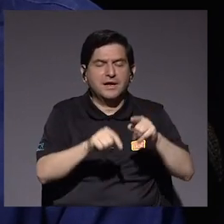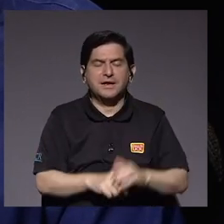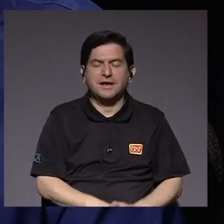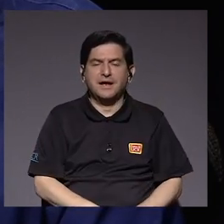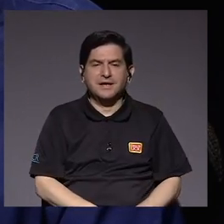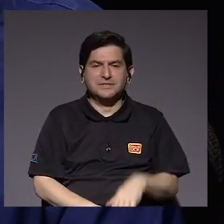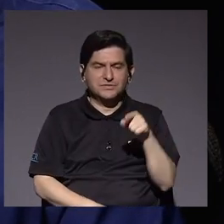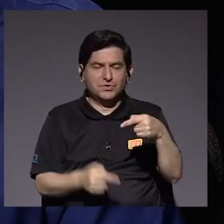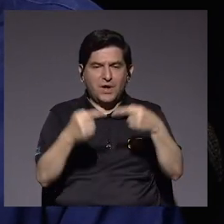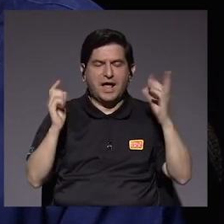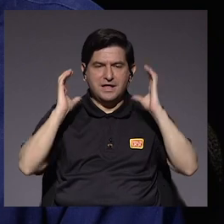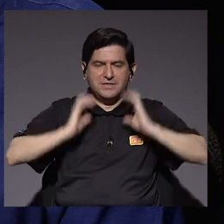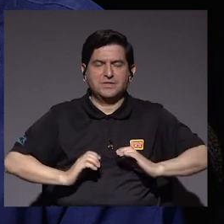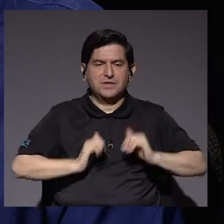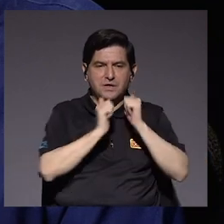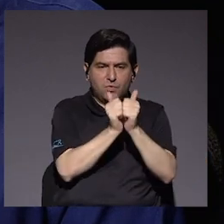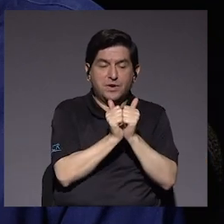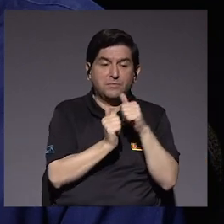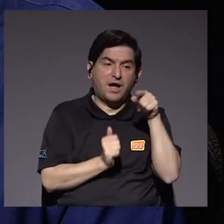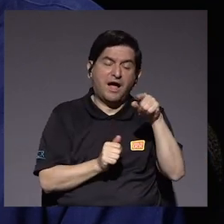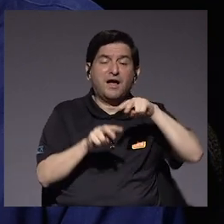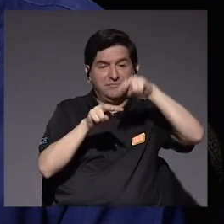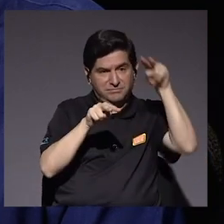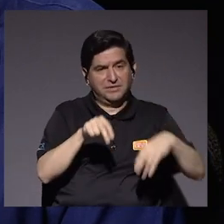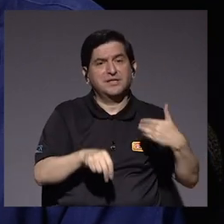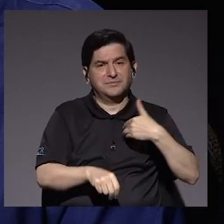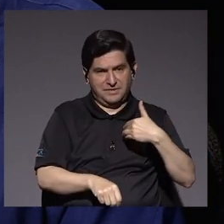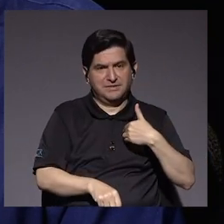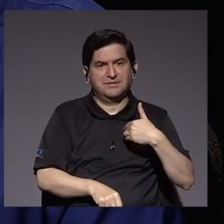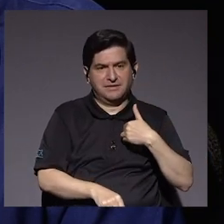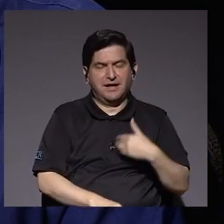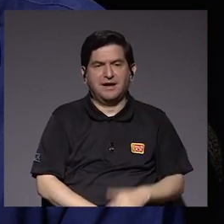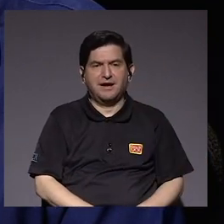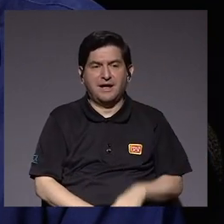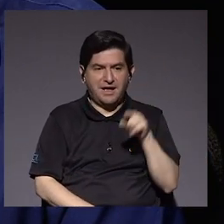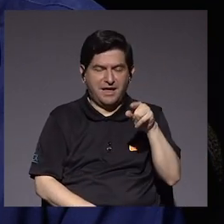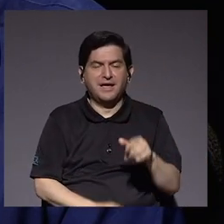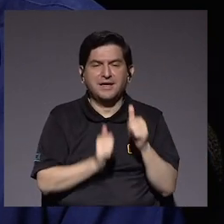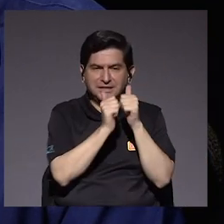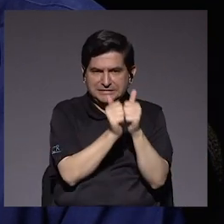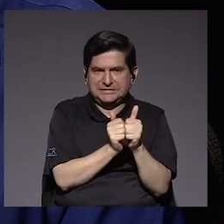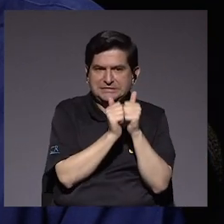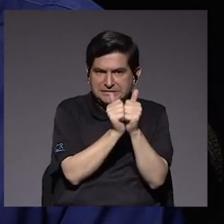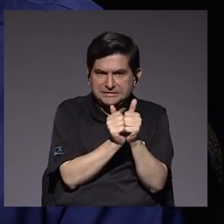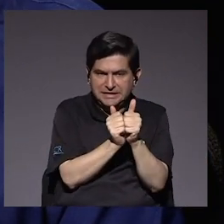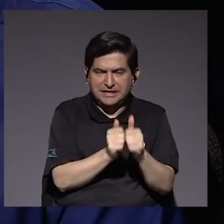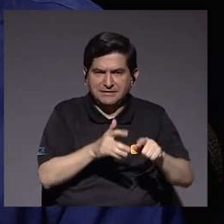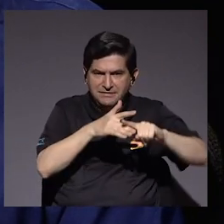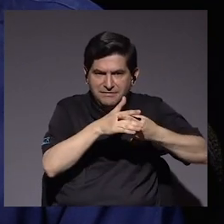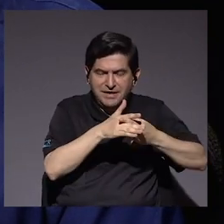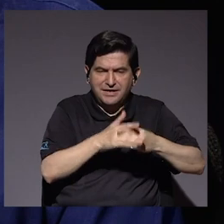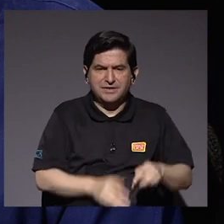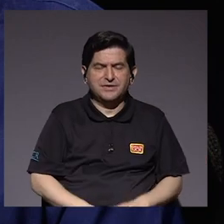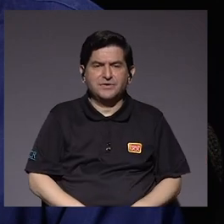parte, los anticuerpos equinos tienen la desventaja de que como son de origen equino, el organismo